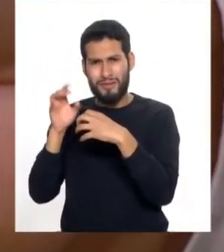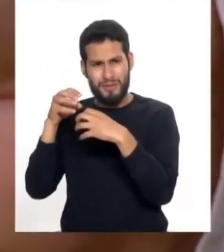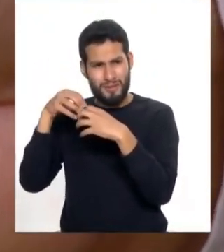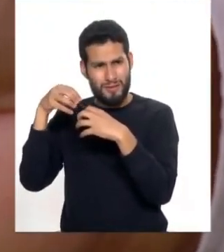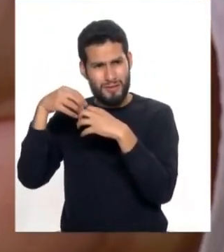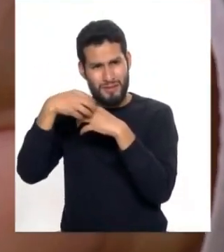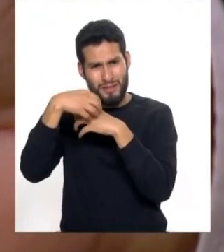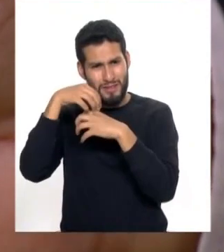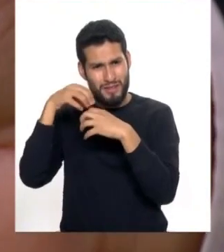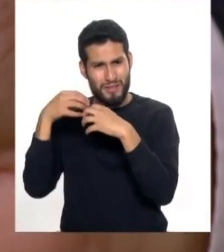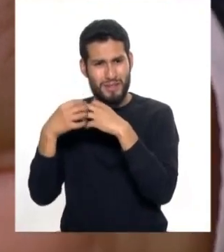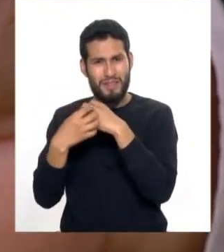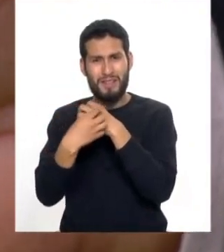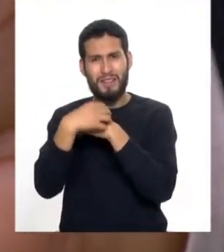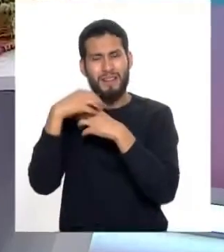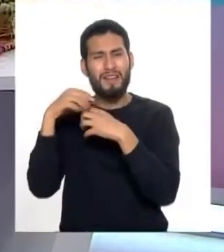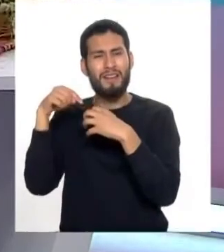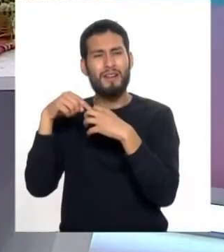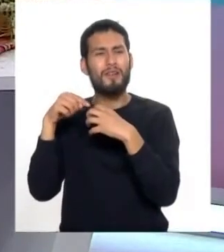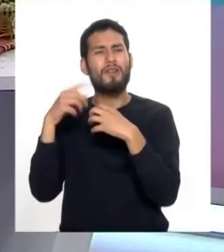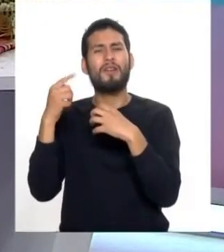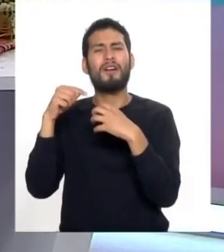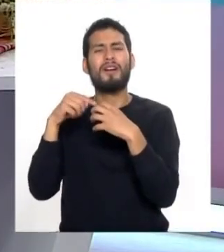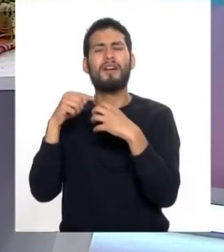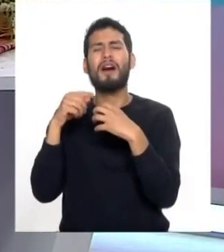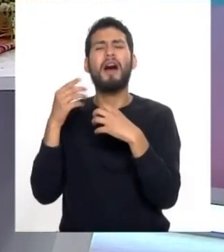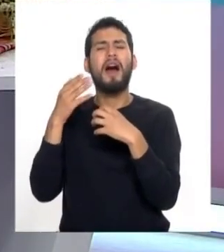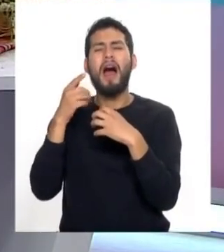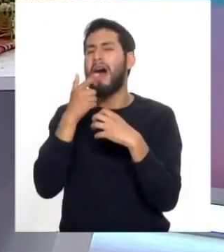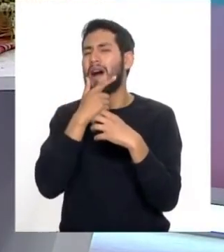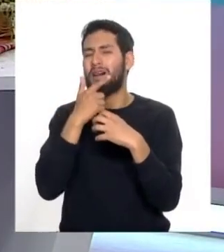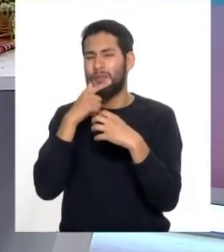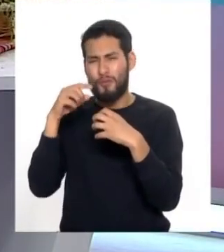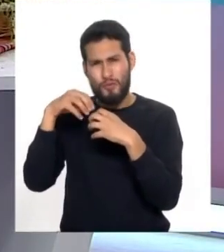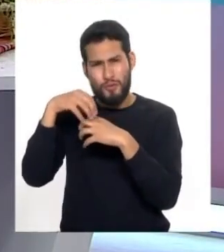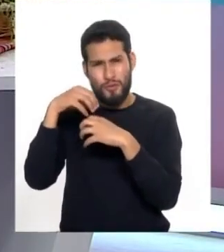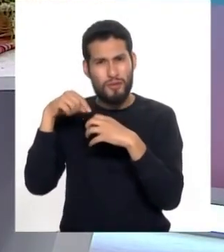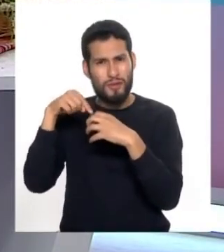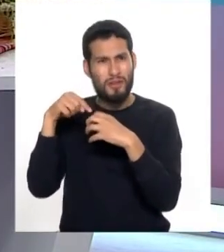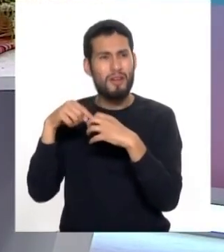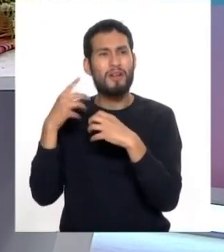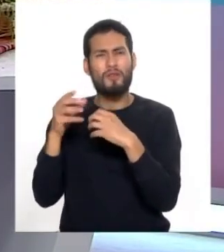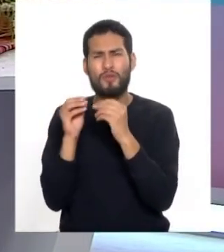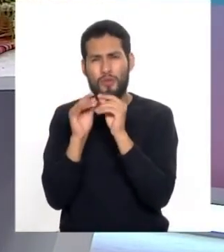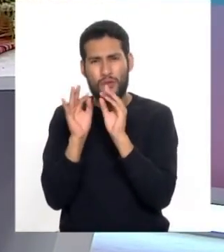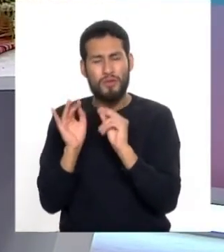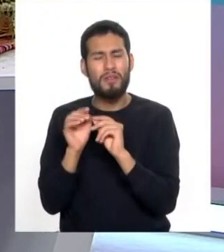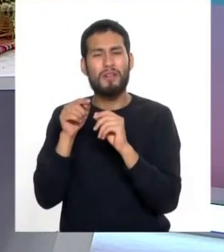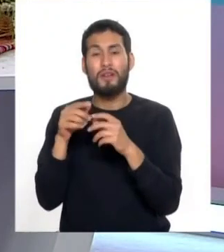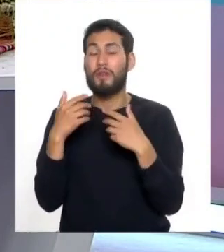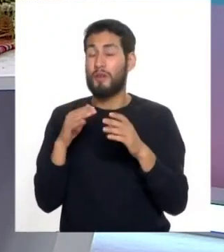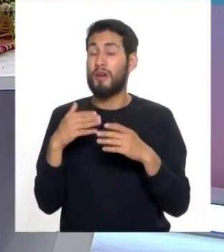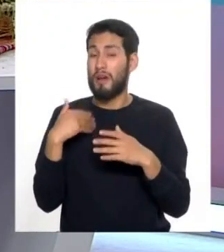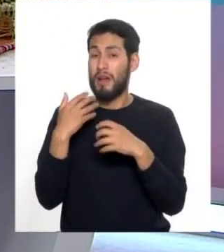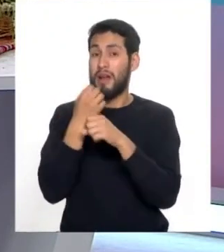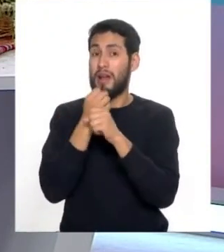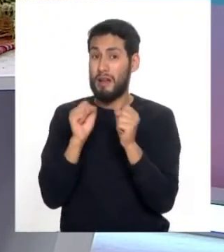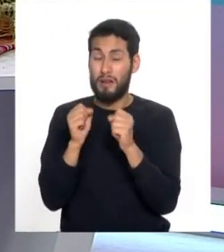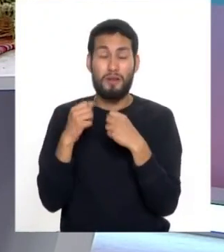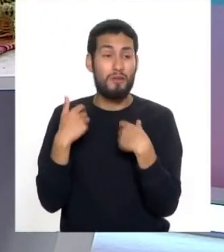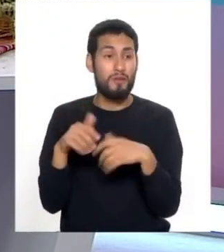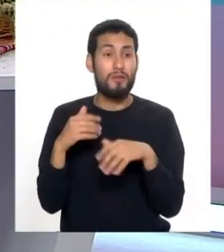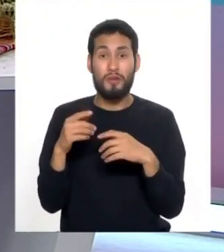y estas flores producen unos aceites esenciales muy interesantes que tienen un efecto antiviral sumamente